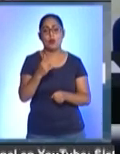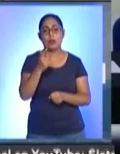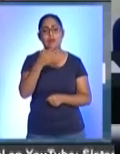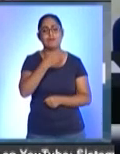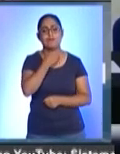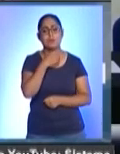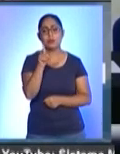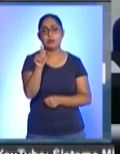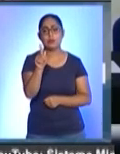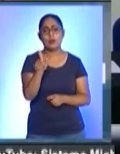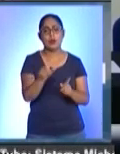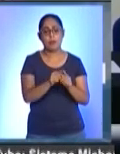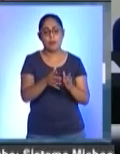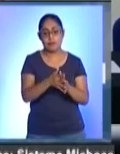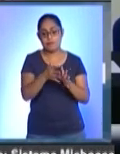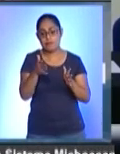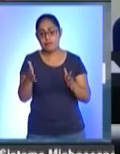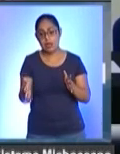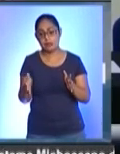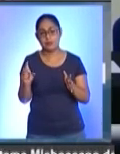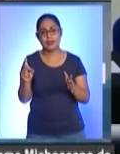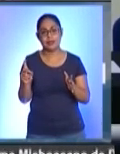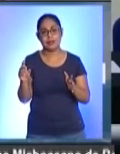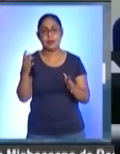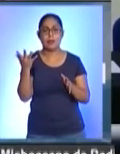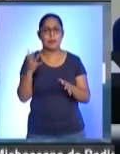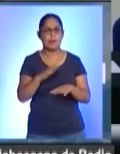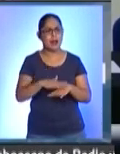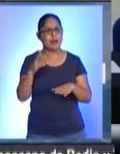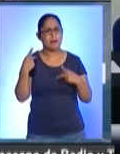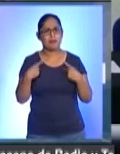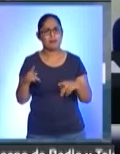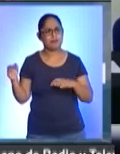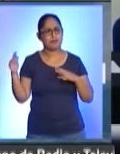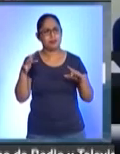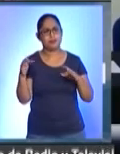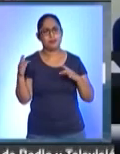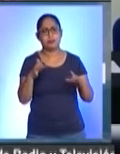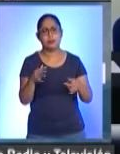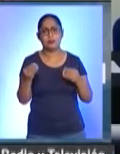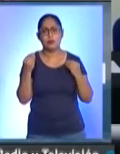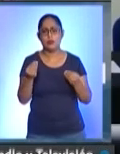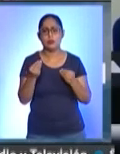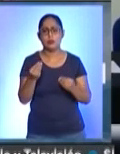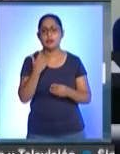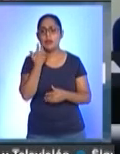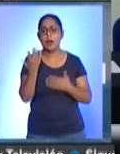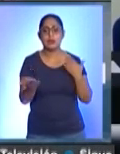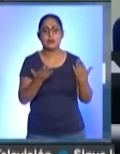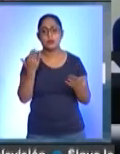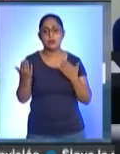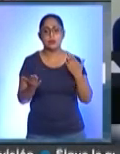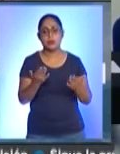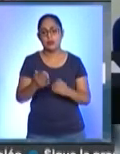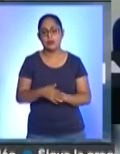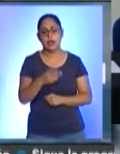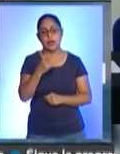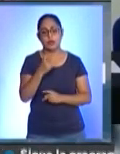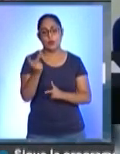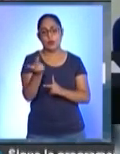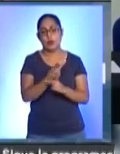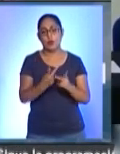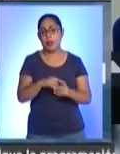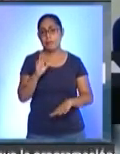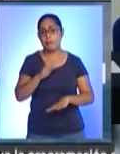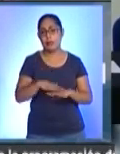un cupo de 70 y se amplió a 35, dada la demanda que estaba presentándose de aspirantes. En fin, son los programas más